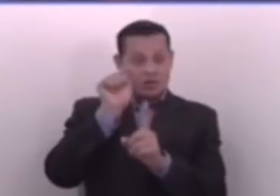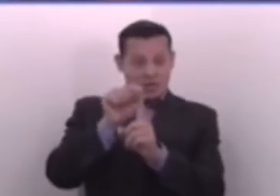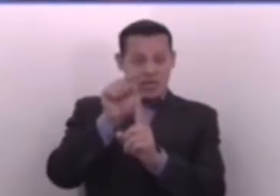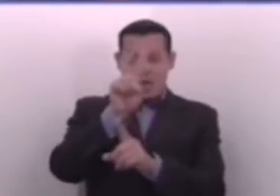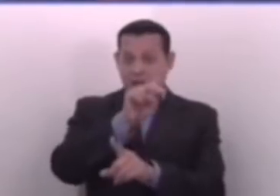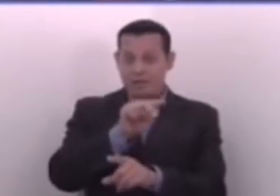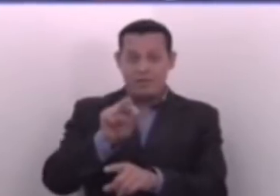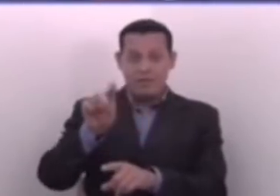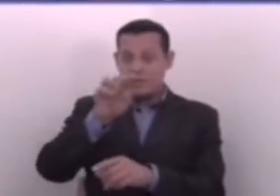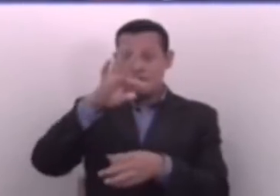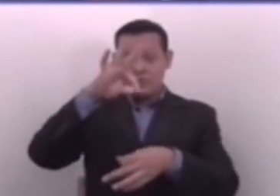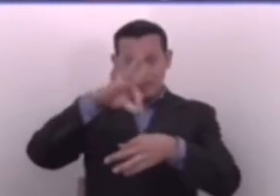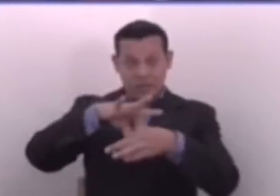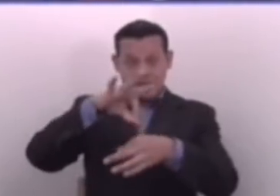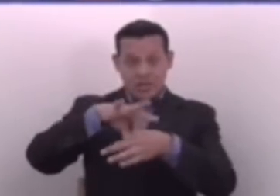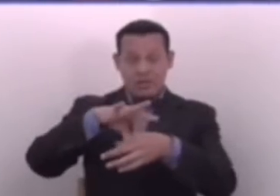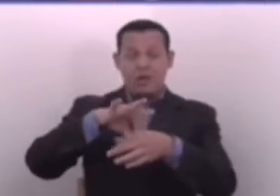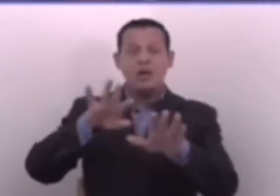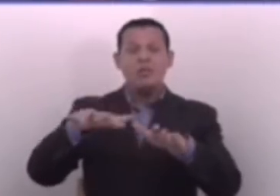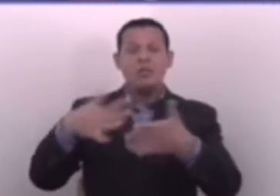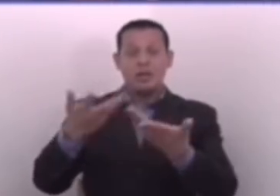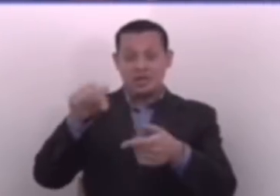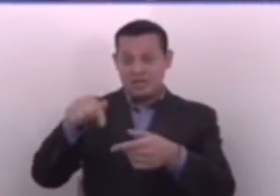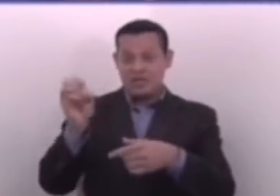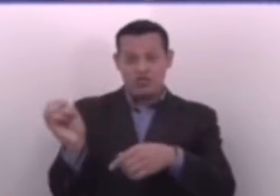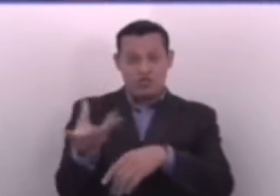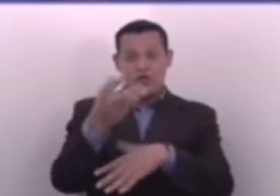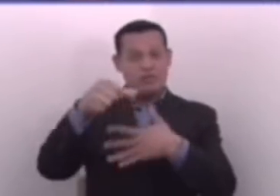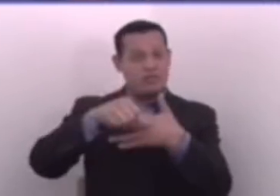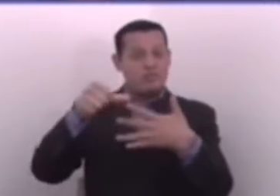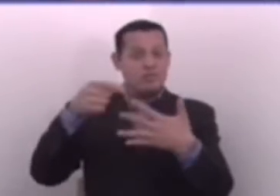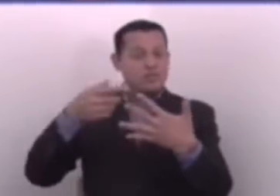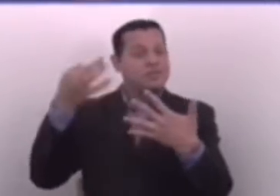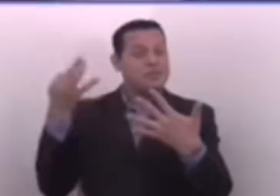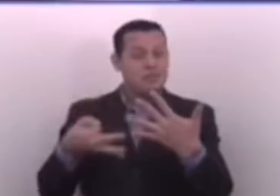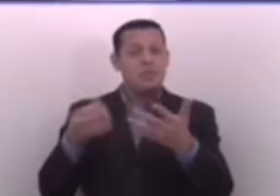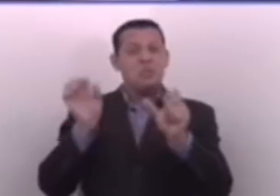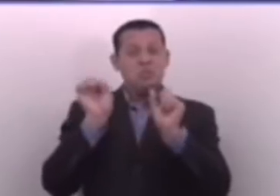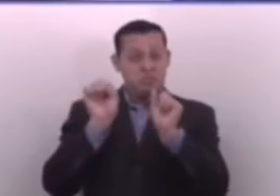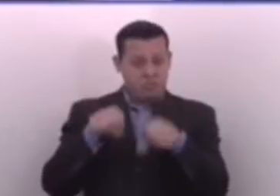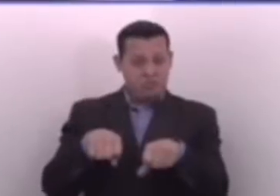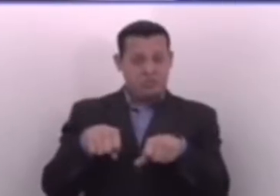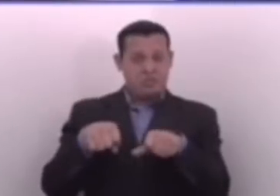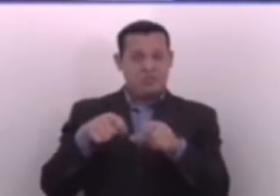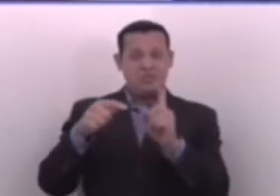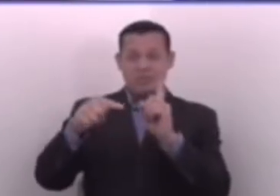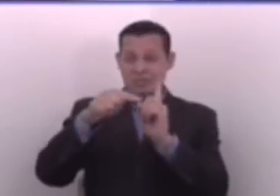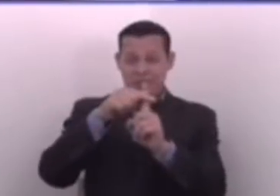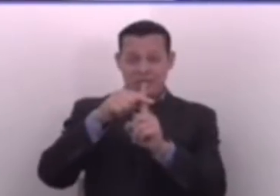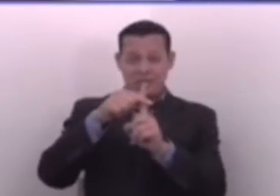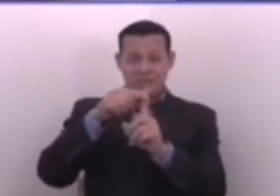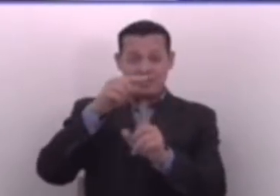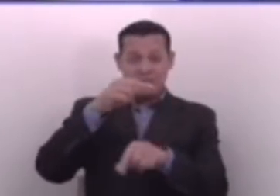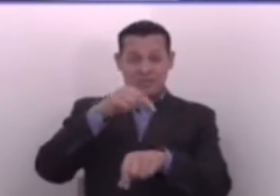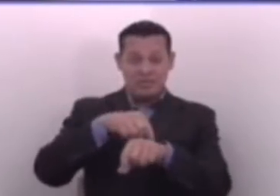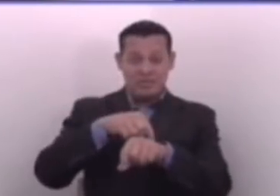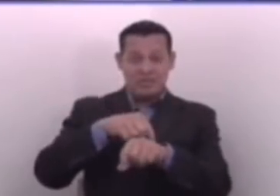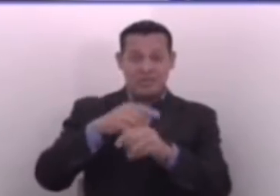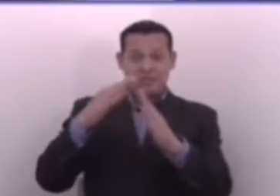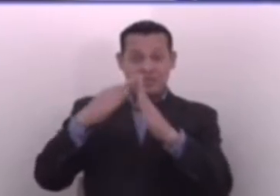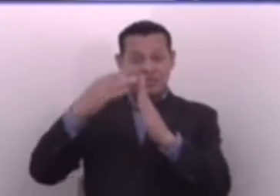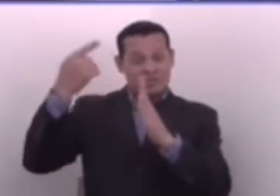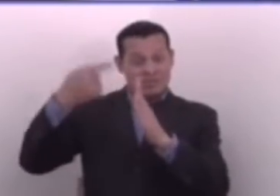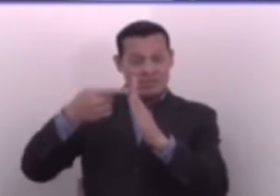amigo, que votó para que esta nueva Asamblea Legislativa pueda extender este día este régimen